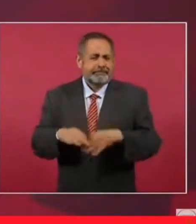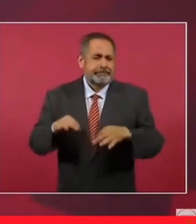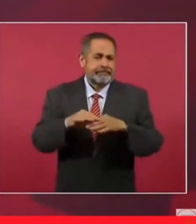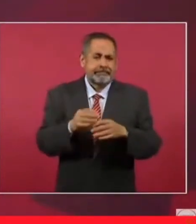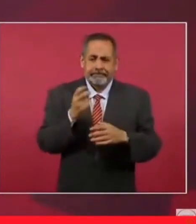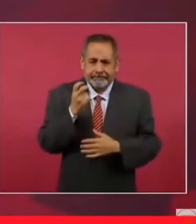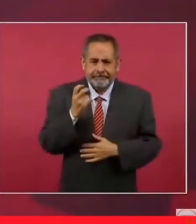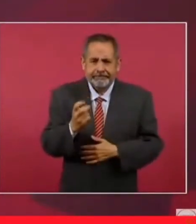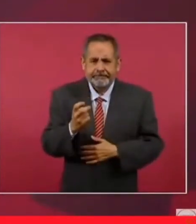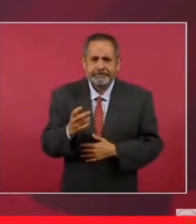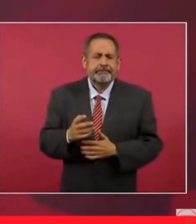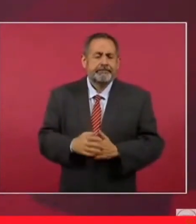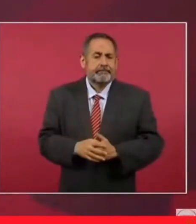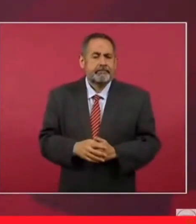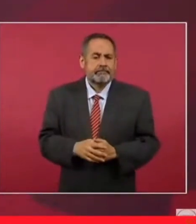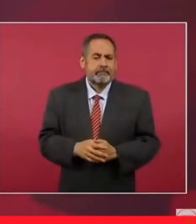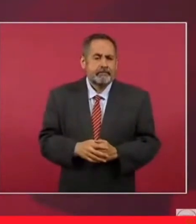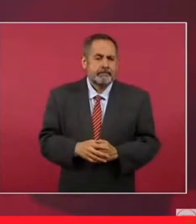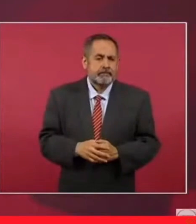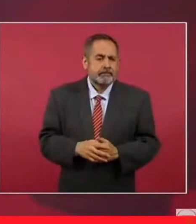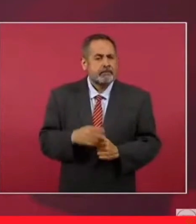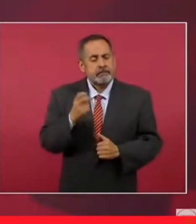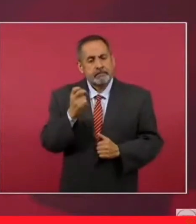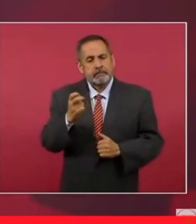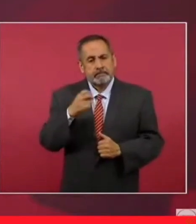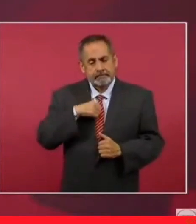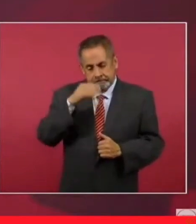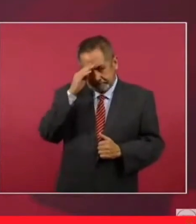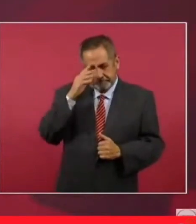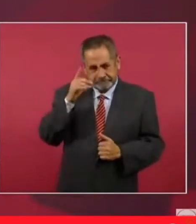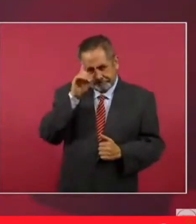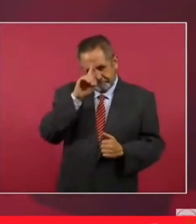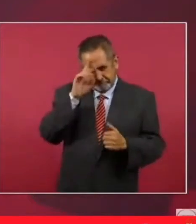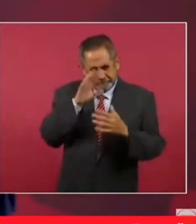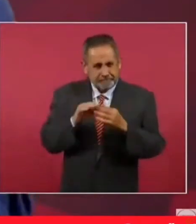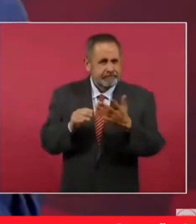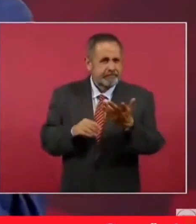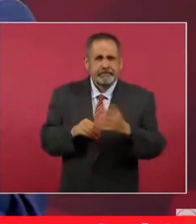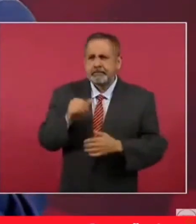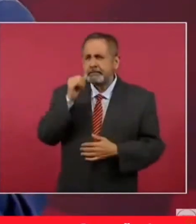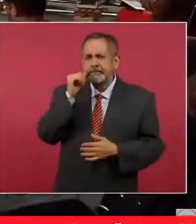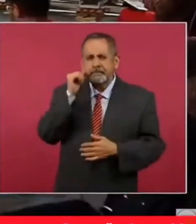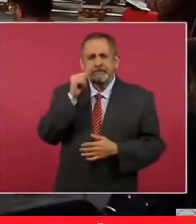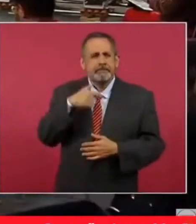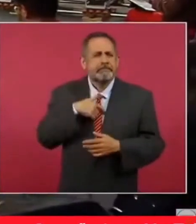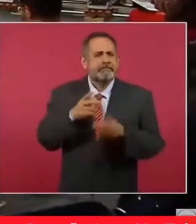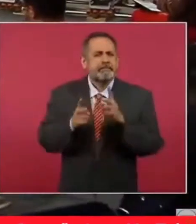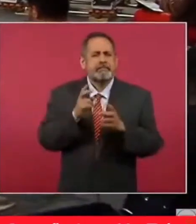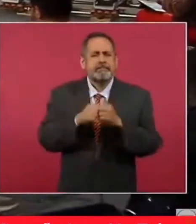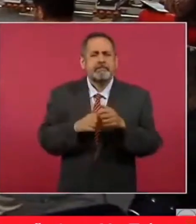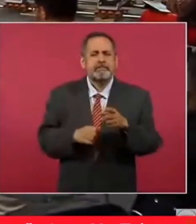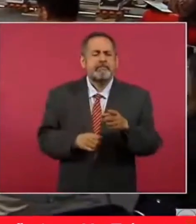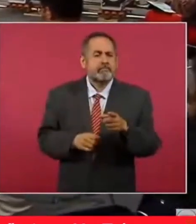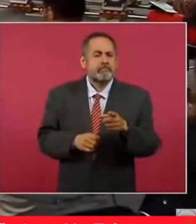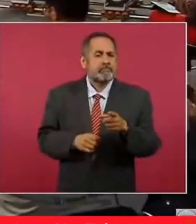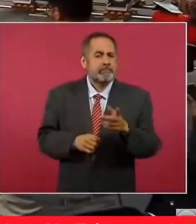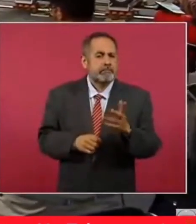Eso es lo que este, aconsejo. Ayer hablábamos de que